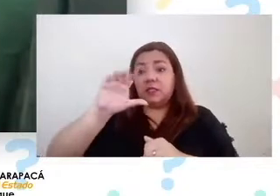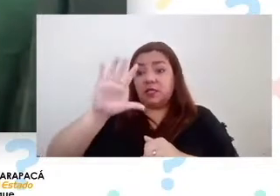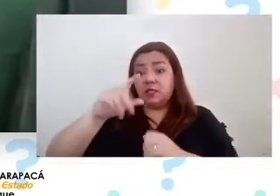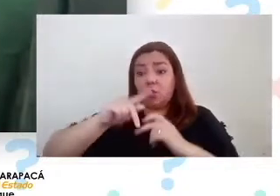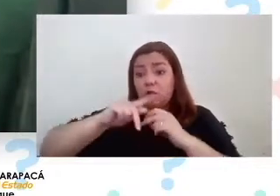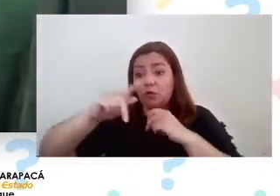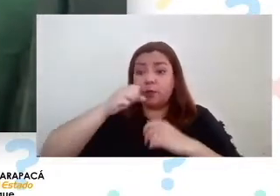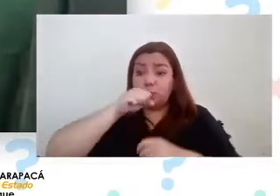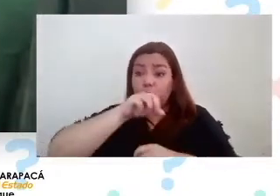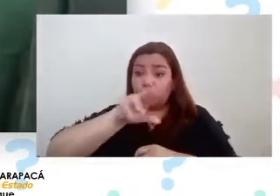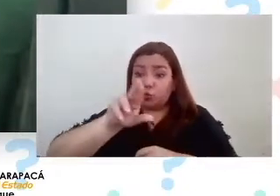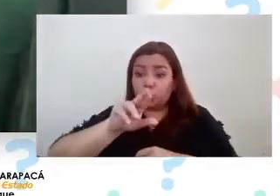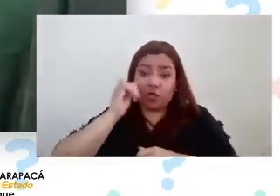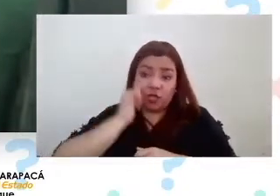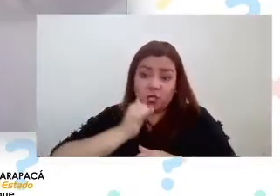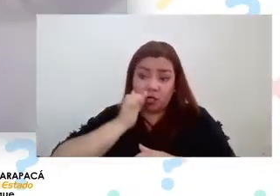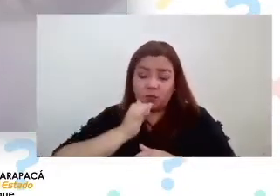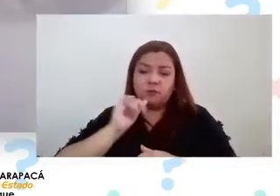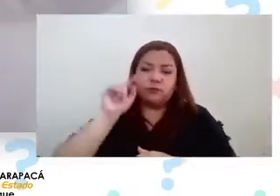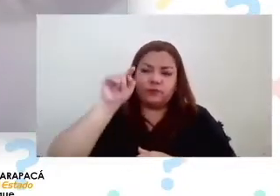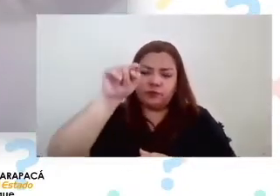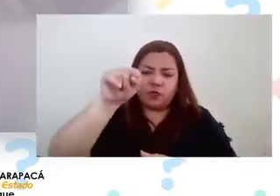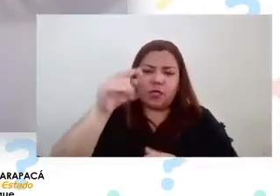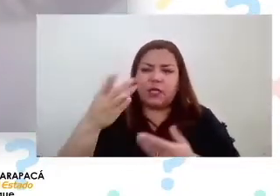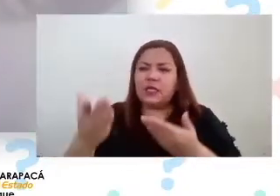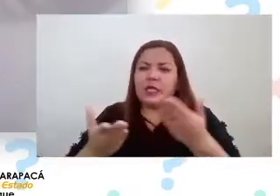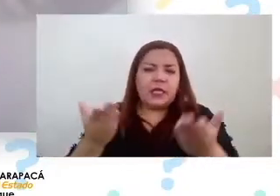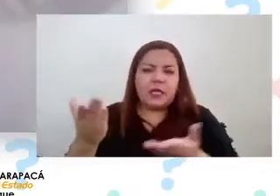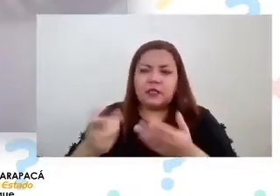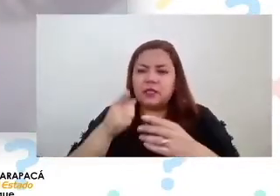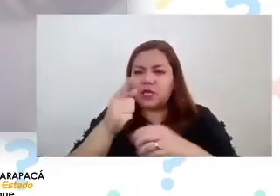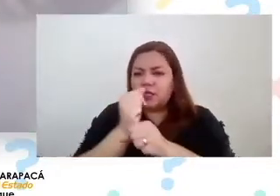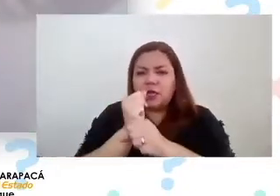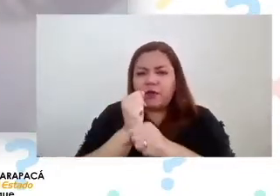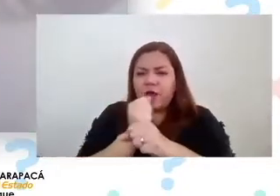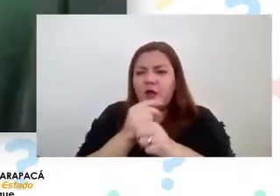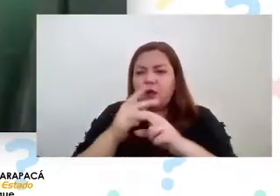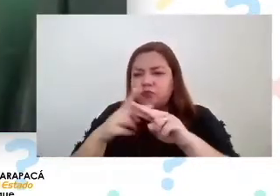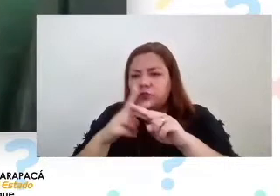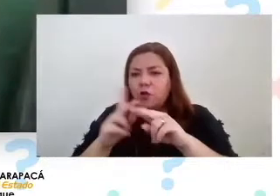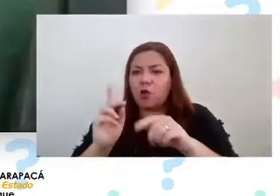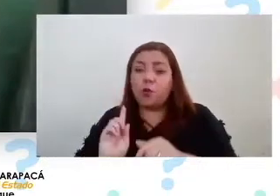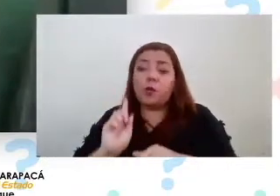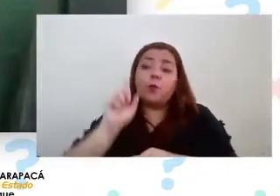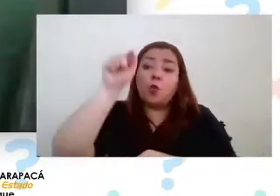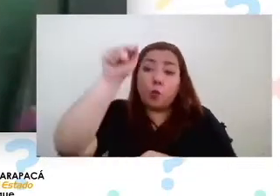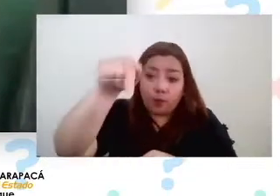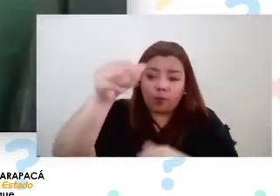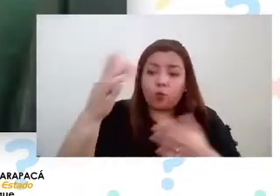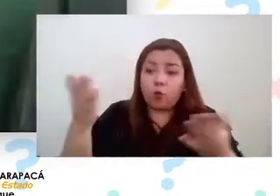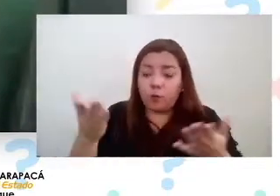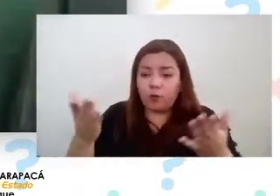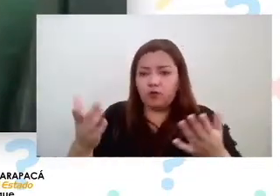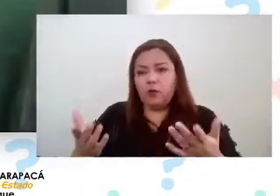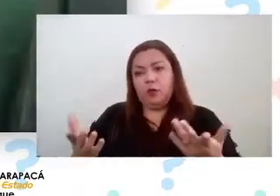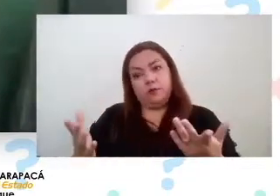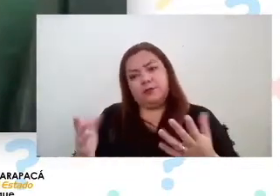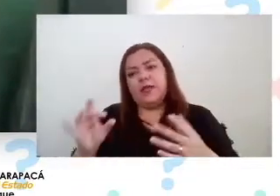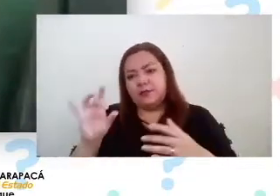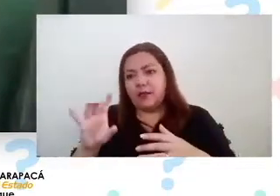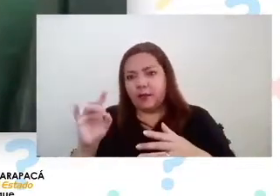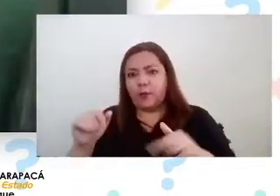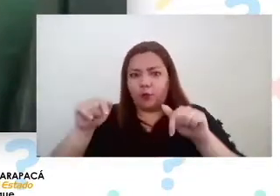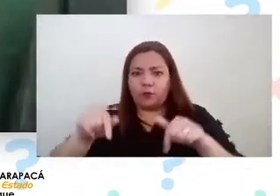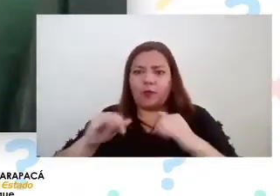de Iquique cuál es la dinámica un poco de trabajo en términos de cómo llegan porque efectivamente bueno gracias a la conectividad y el